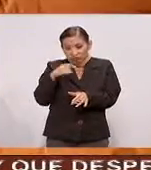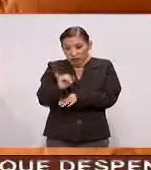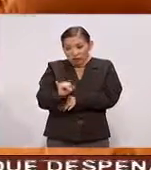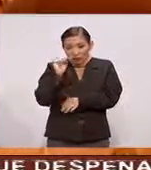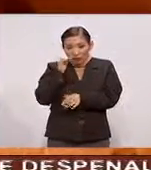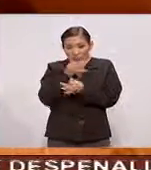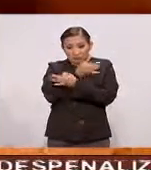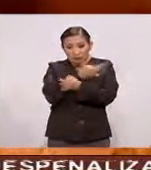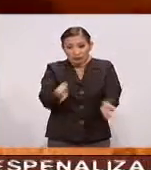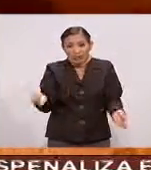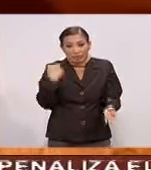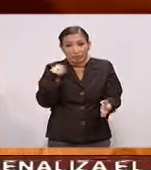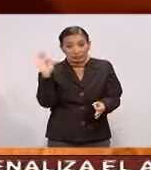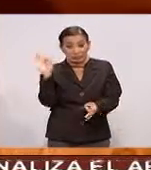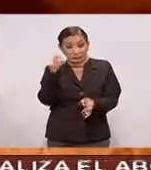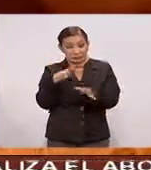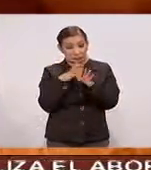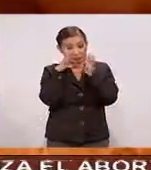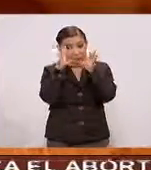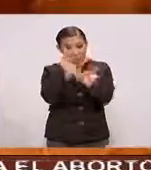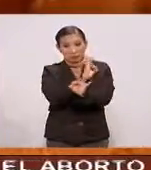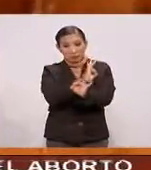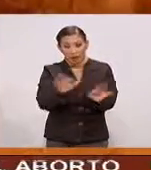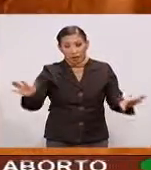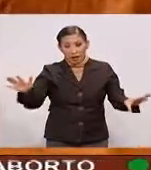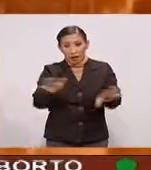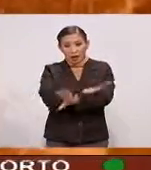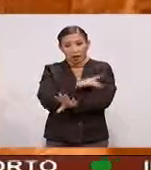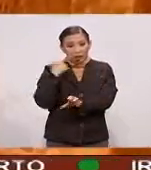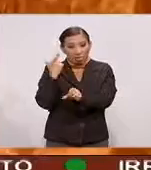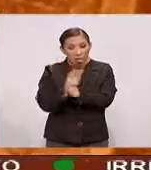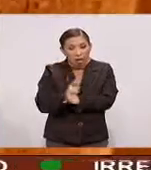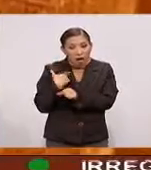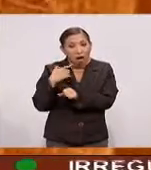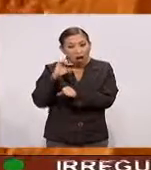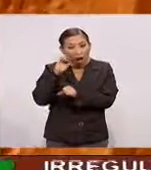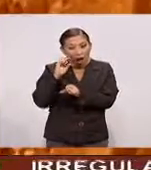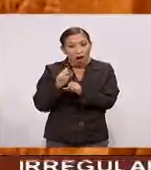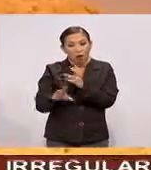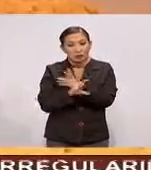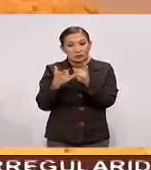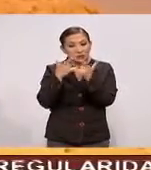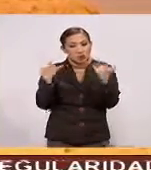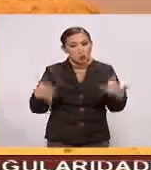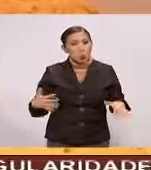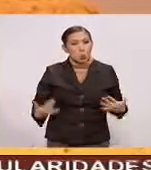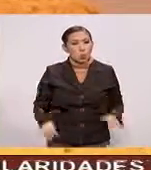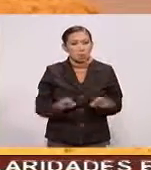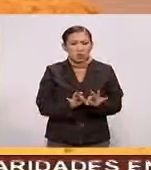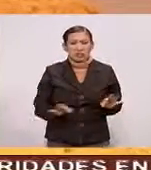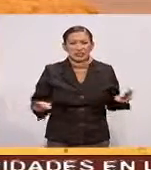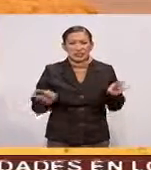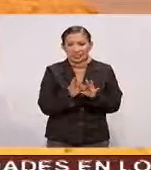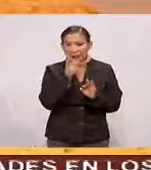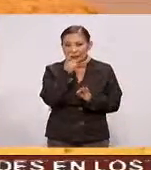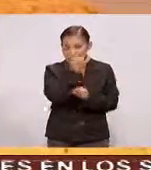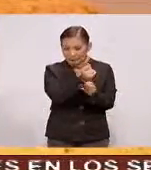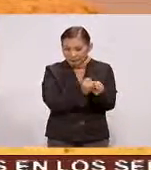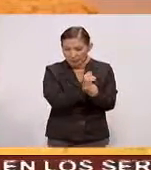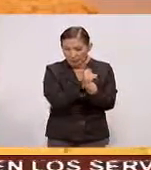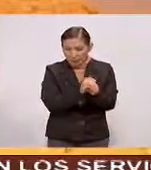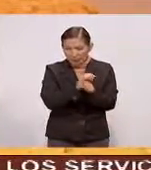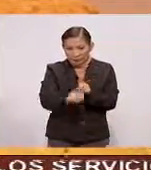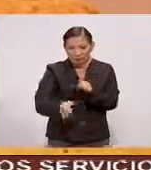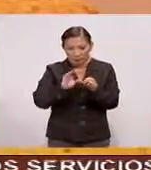jueves Información que De ser confirmada Podría convertirse En el hallazgo Arqueológico Del siglo Según las investigaciones